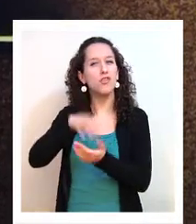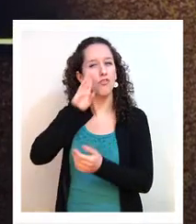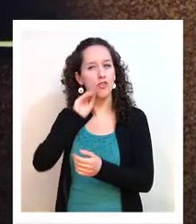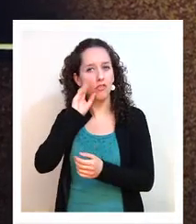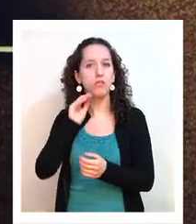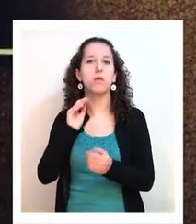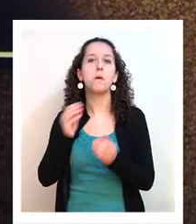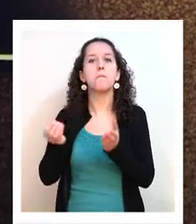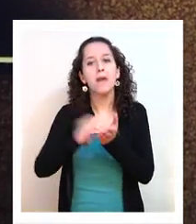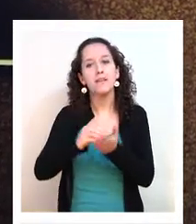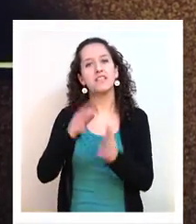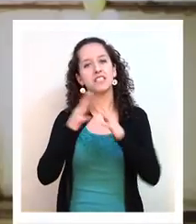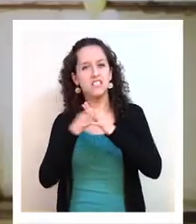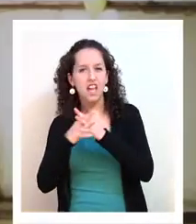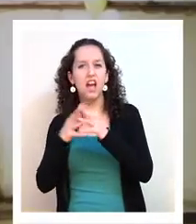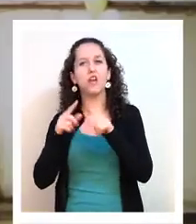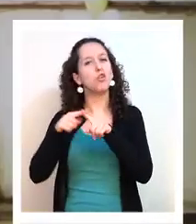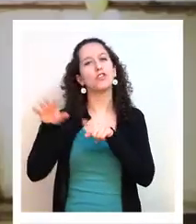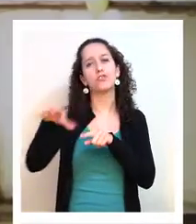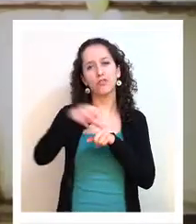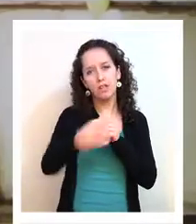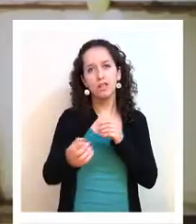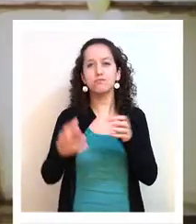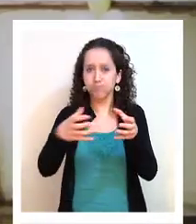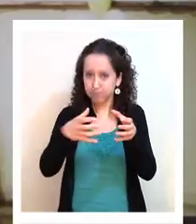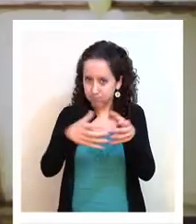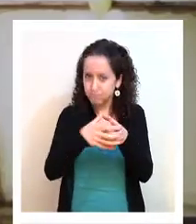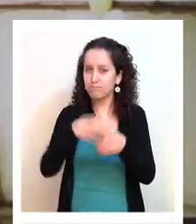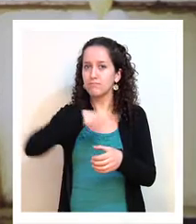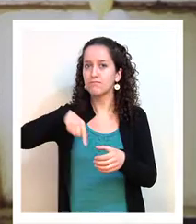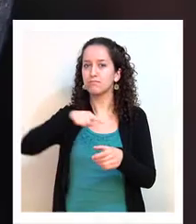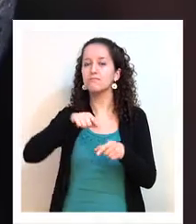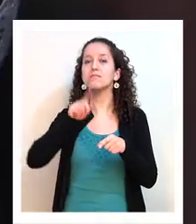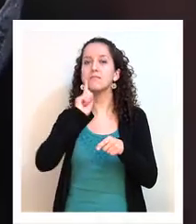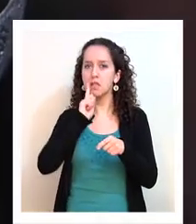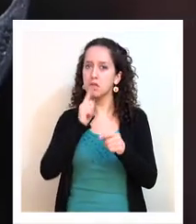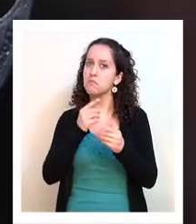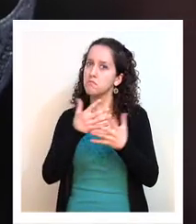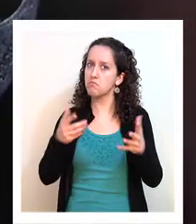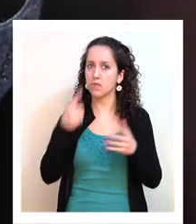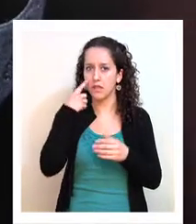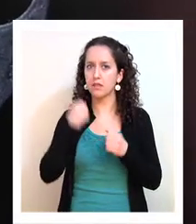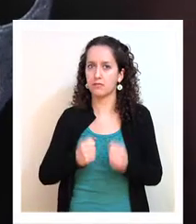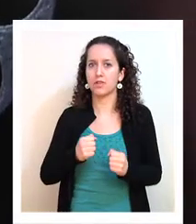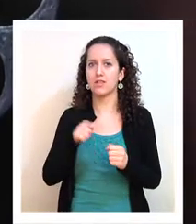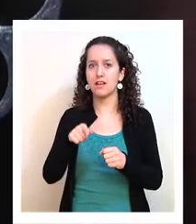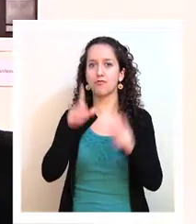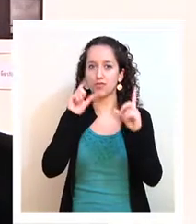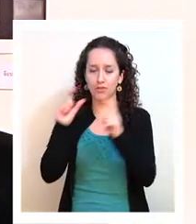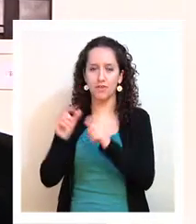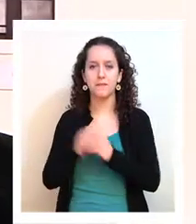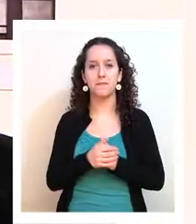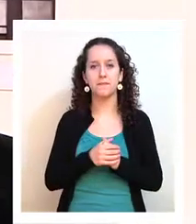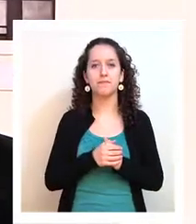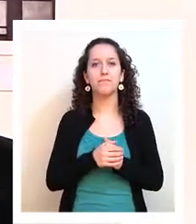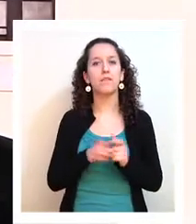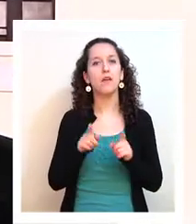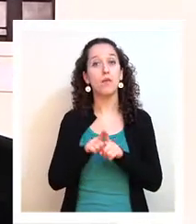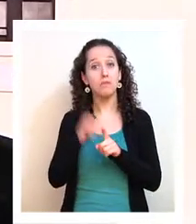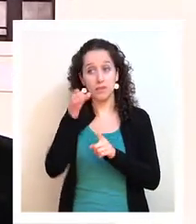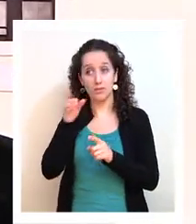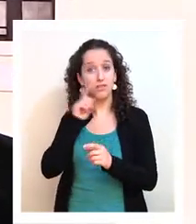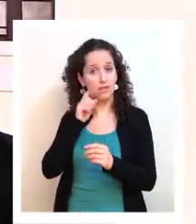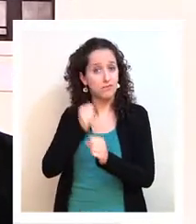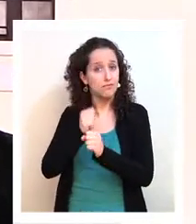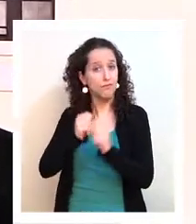con la incorporación de Chillán y otras ciudades, tiene un potencial muy grande en el ámbito de la fotografía. Y entonces el aporte de estos